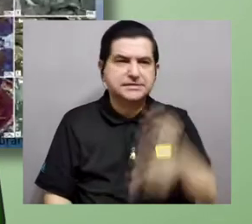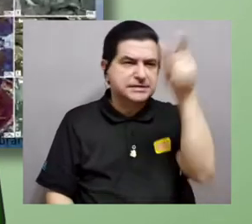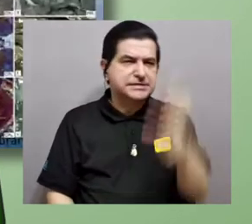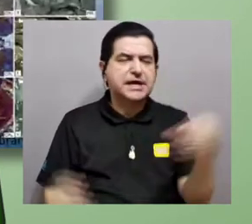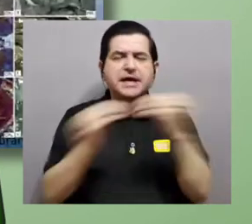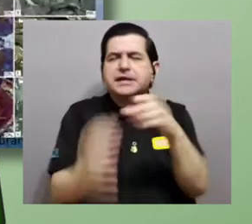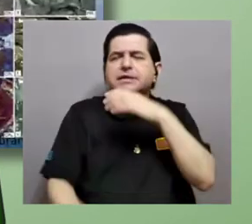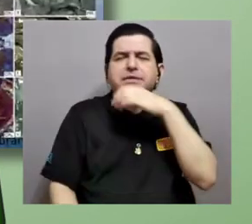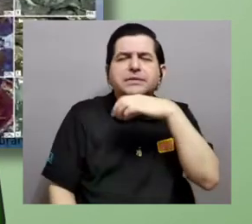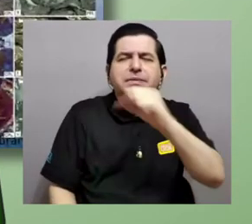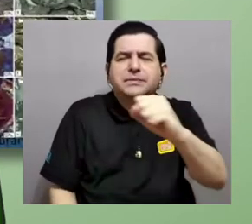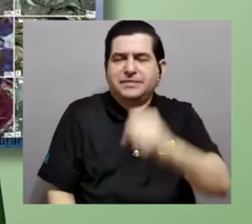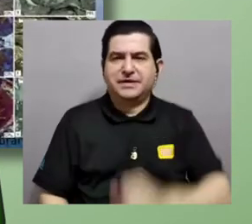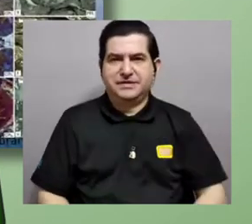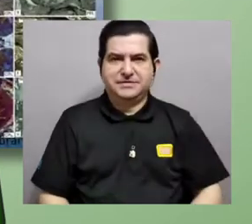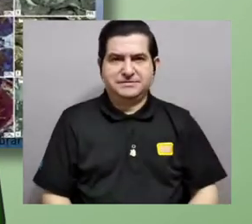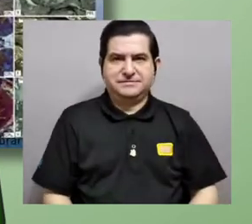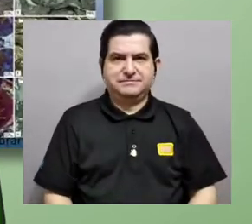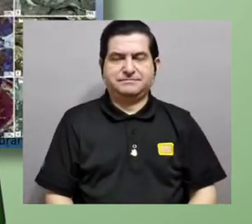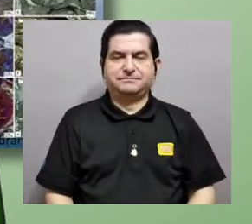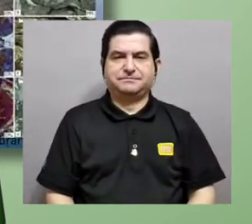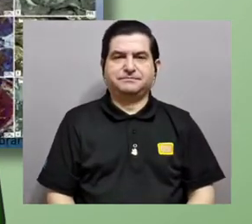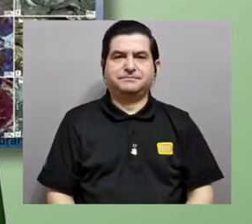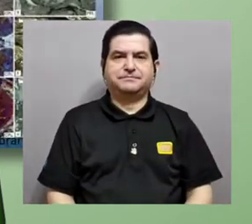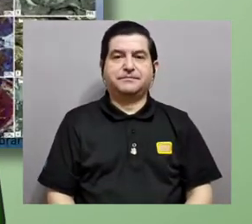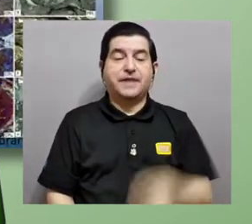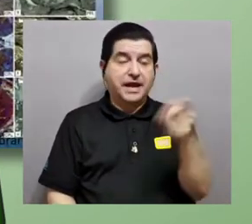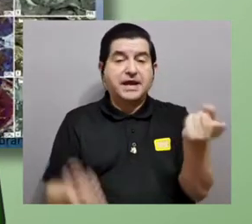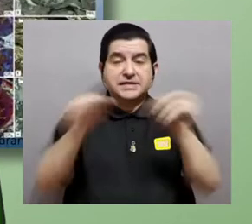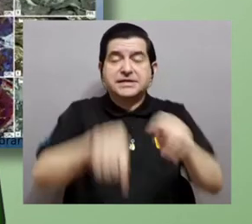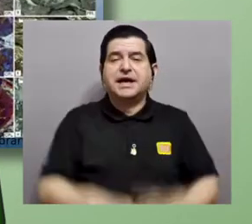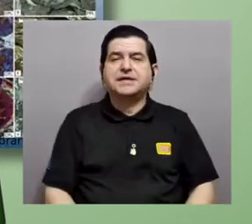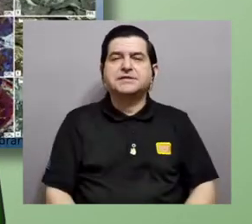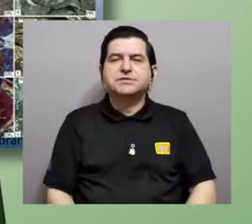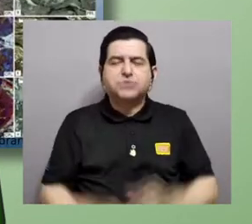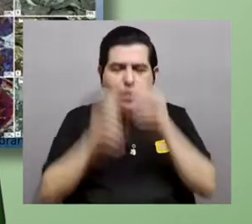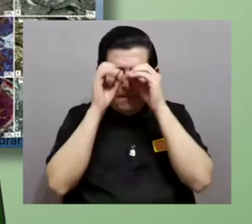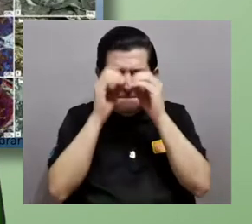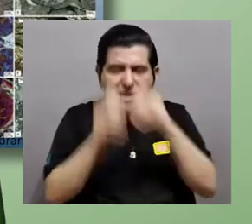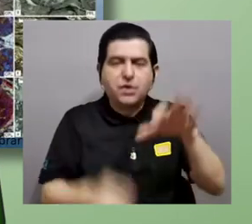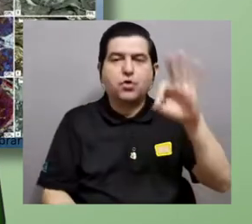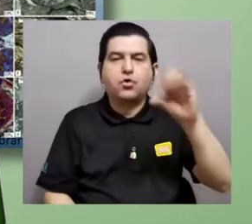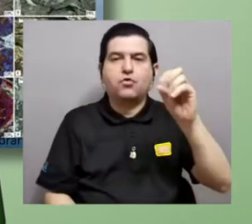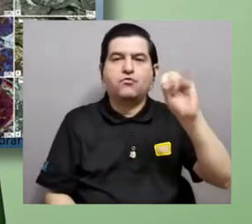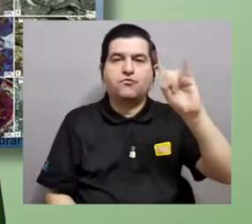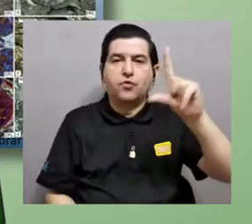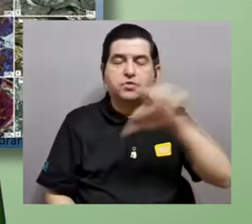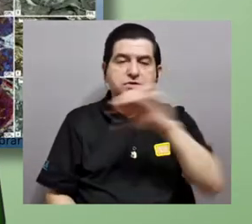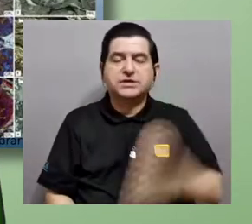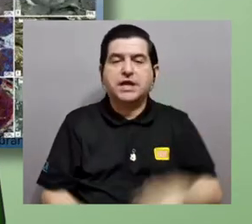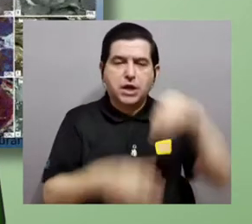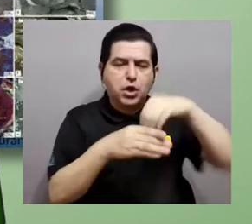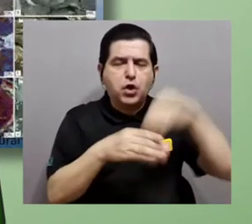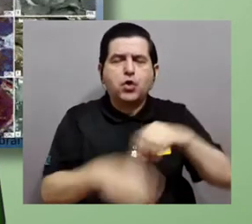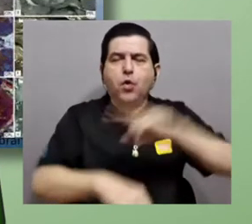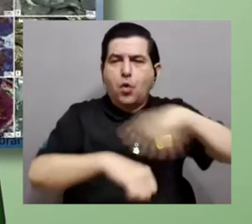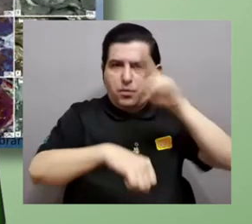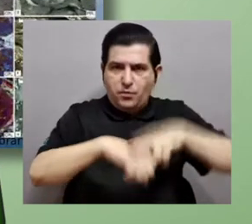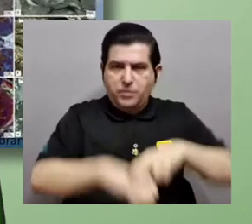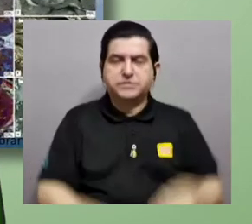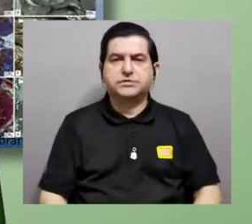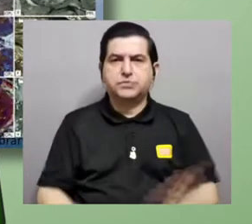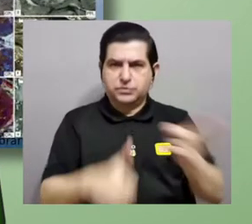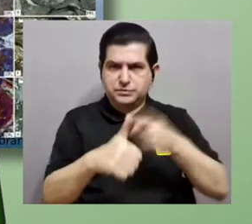organismos más antiguos en las rocas arcaicas, que son los microfósiles y los compuestos orgánicos. Los microfósiles más